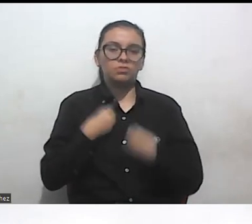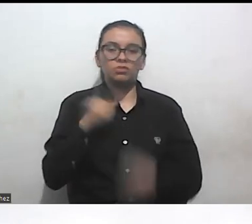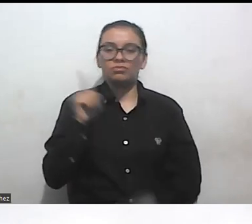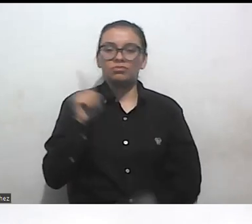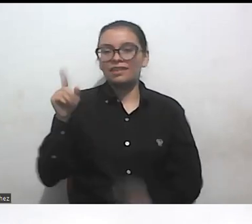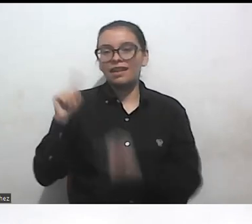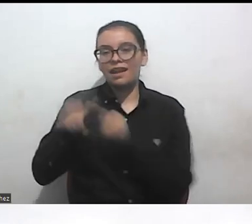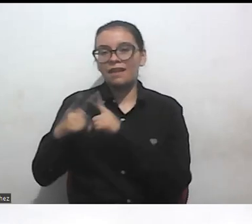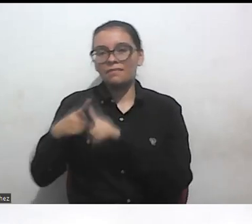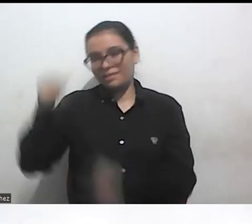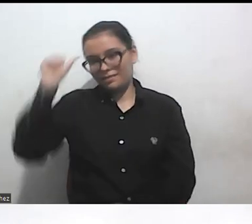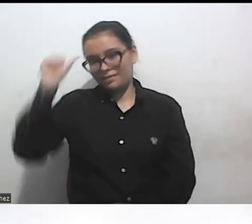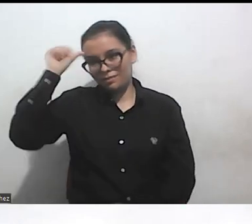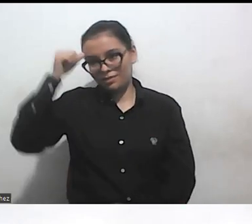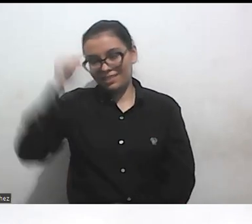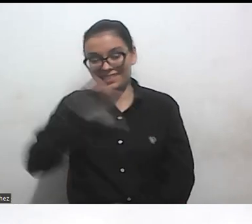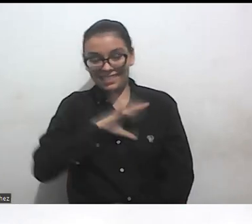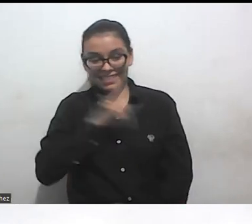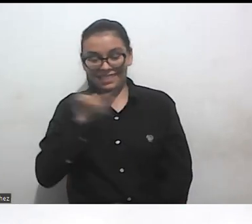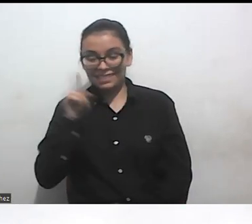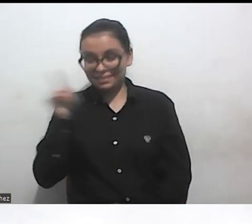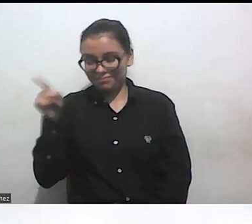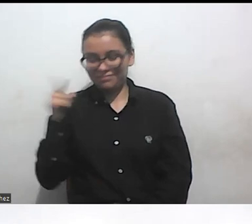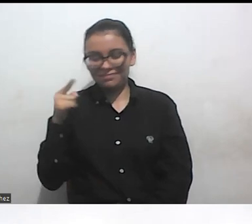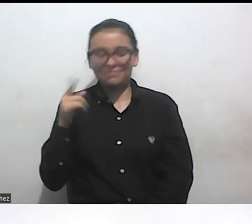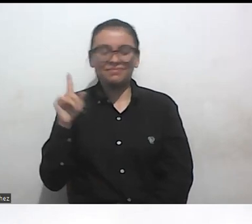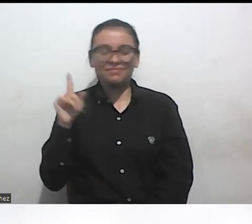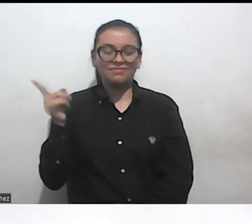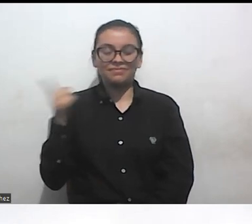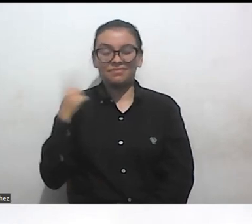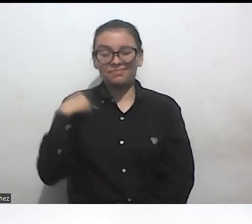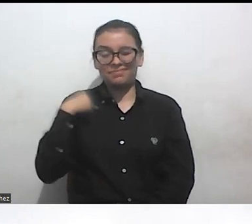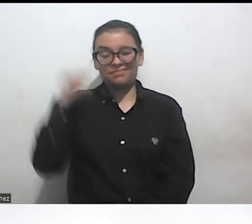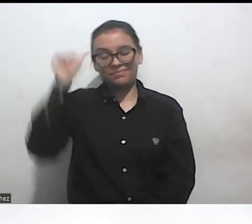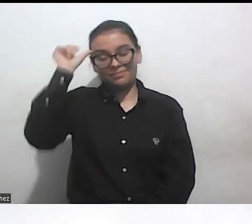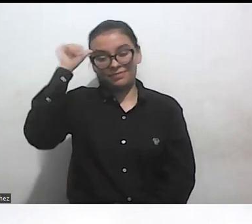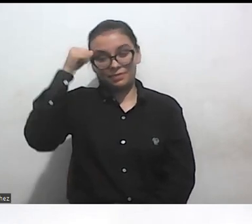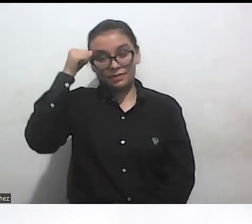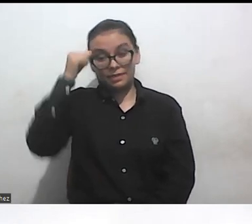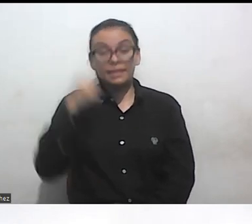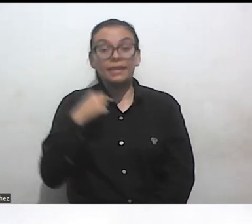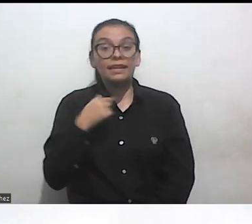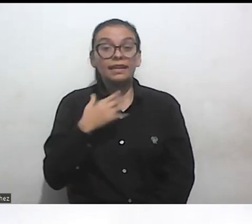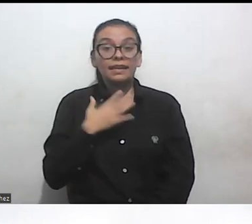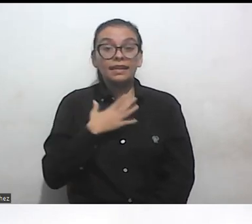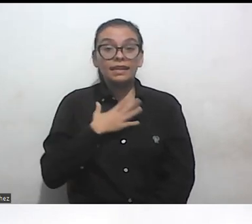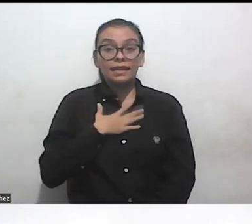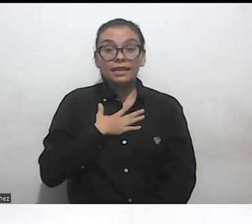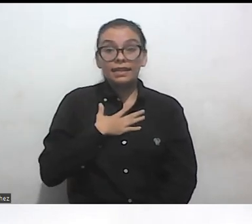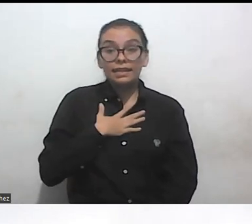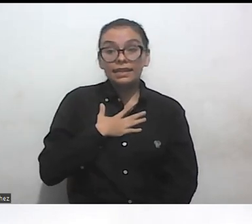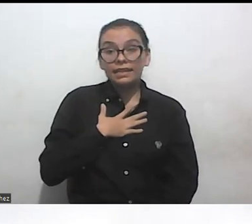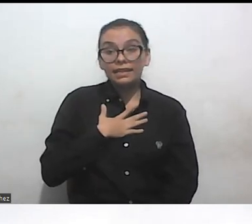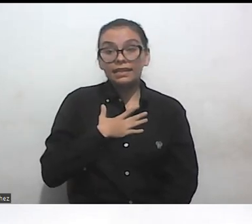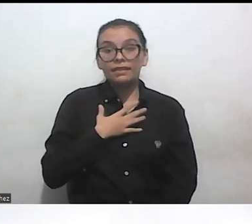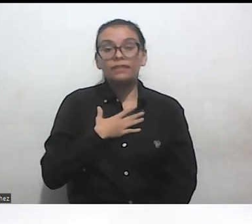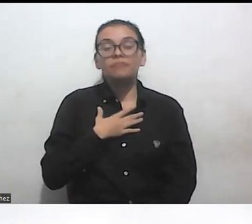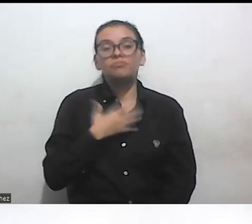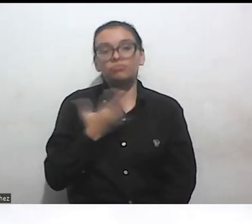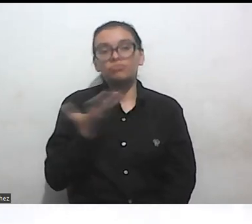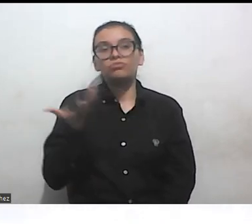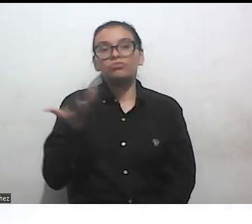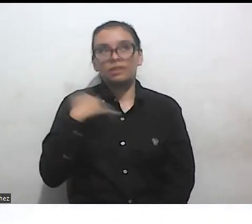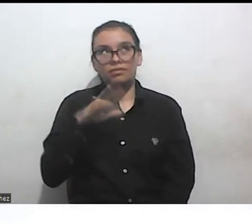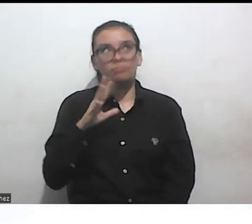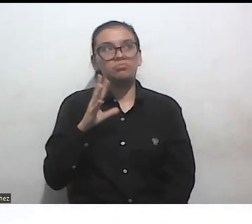de Cali. Entonces, y fui inmigrante en